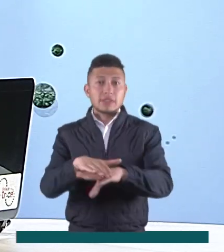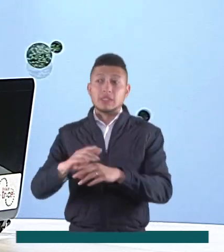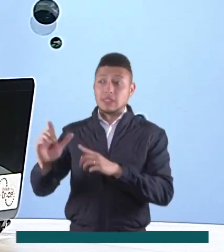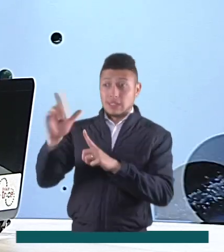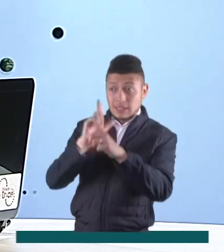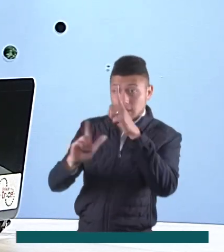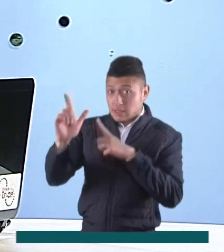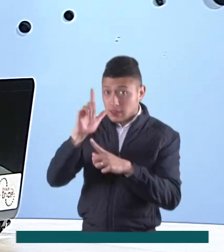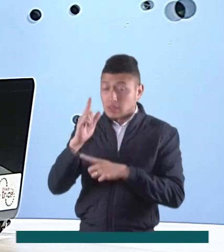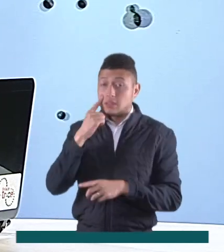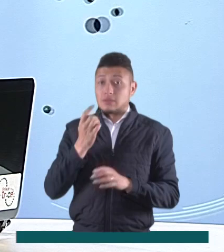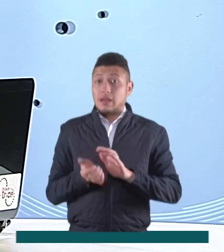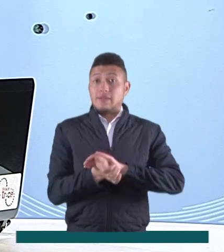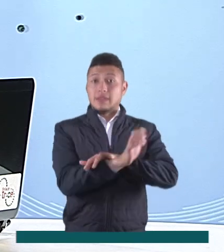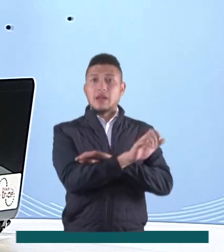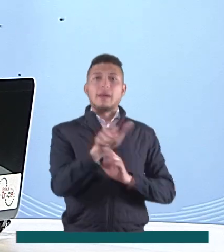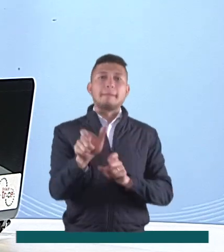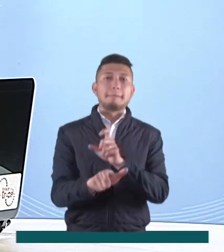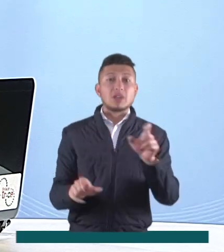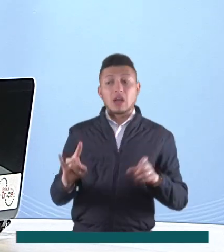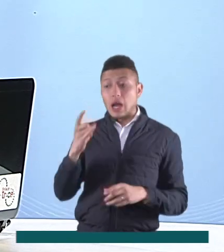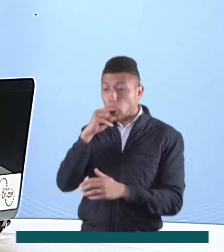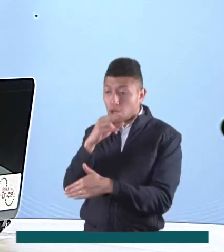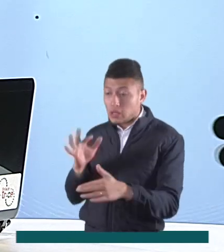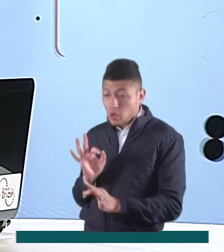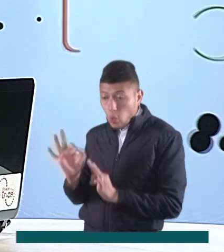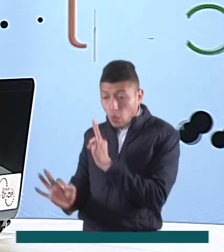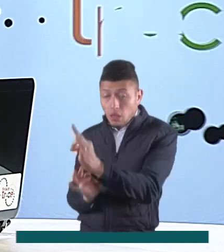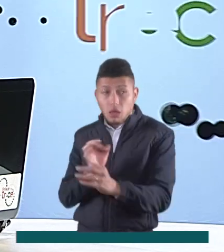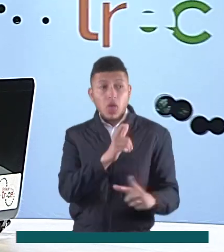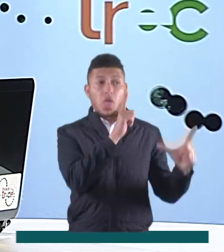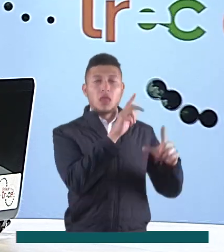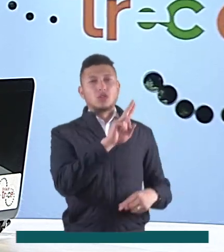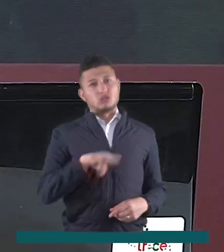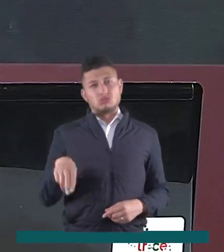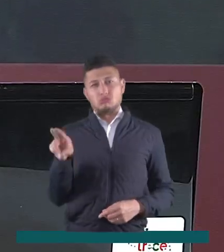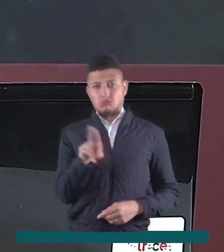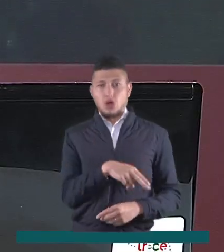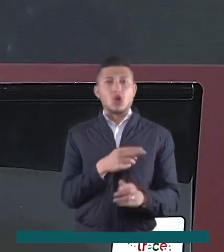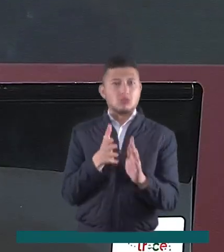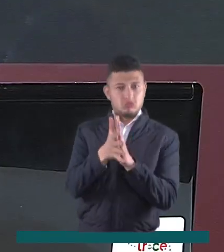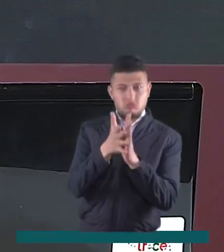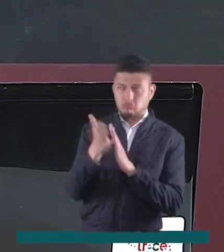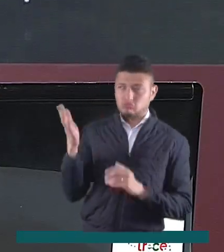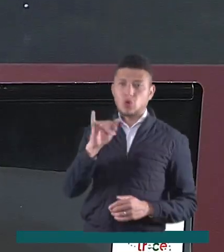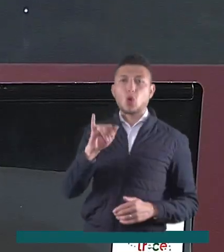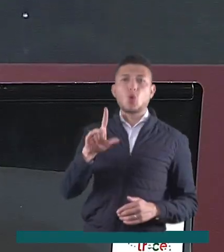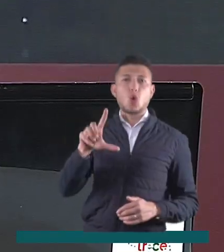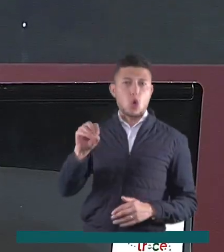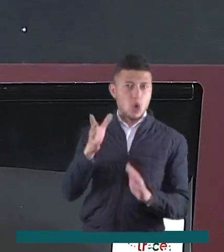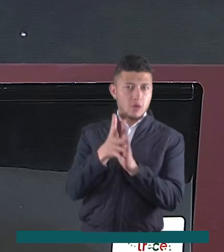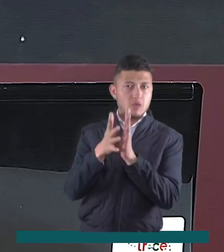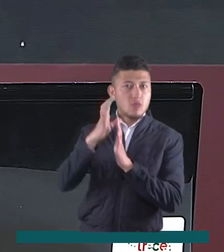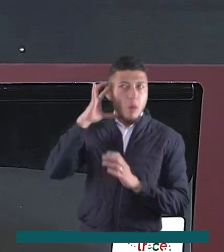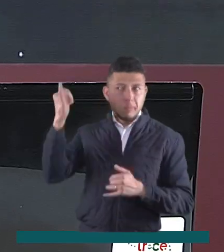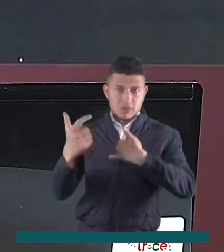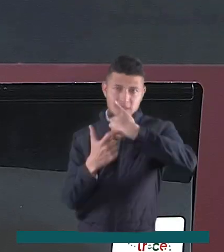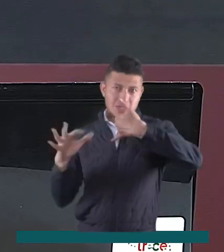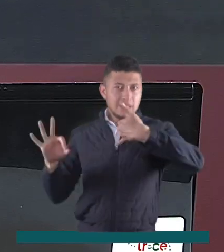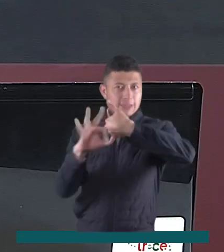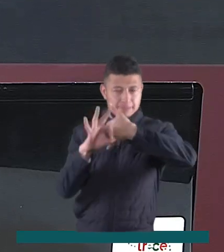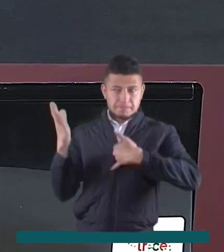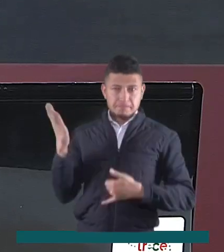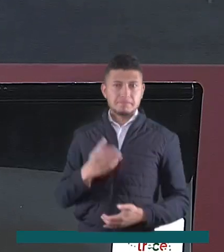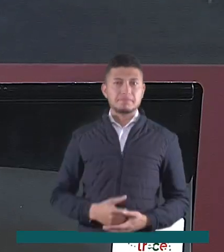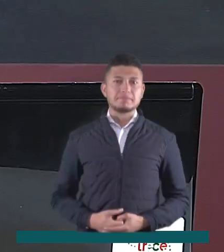consumo de alcohol, especialmente las personas que tienen bajo su cuidado a los niños. Vamos a saludar a Julio Ernesto Velásquez, quien nos tiene la información